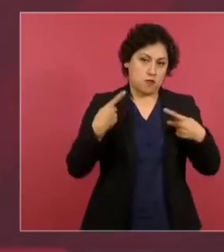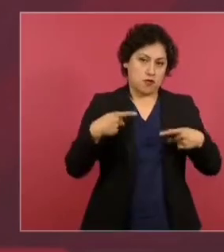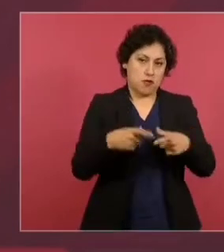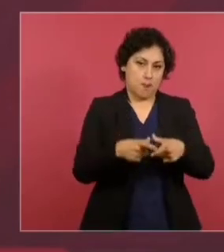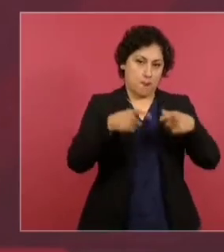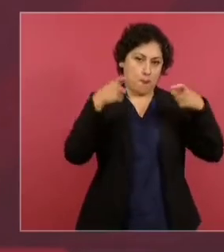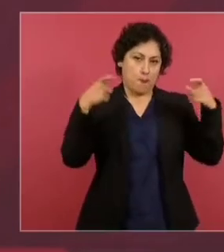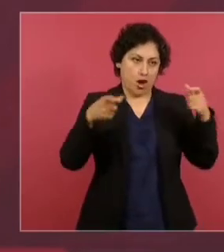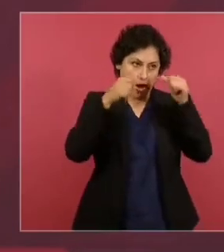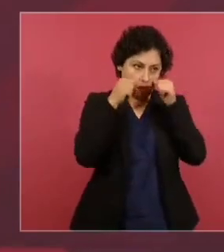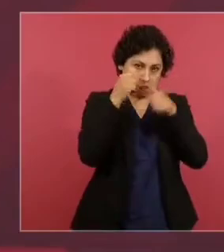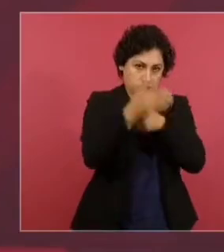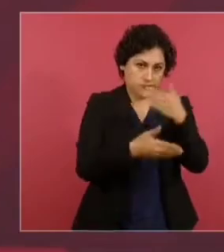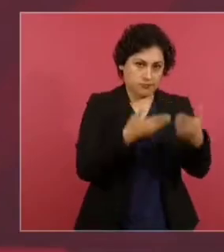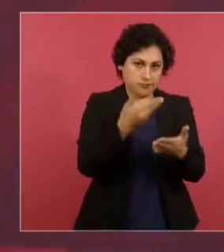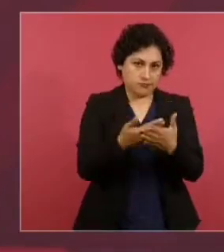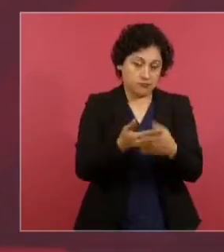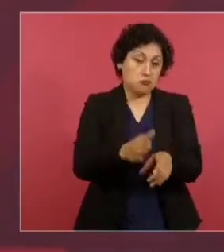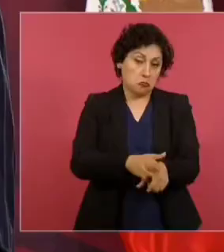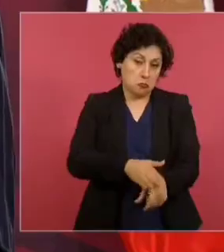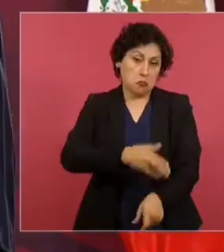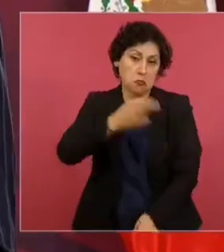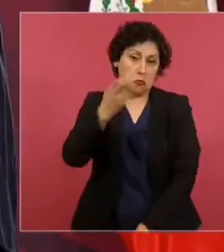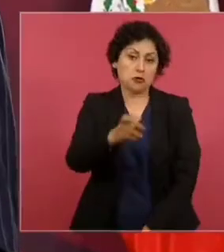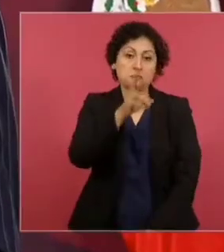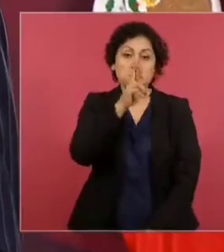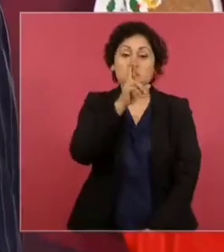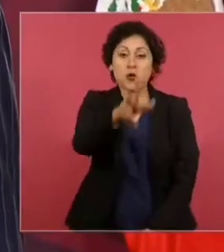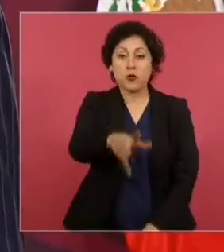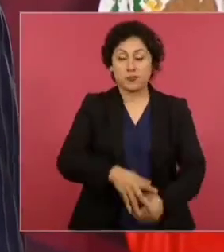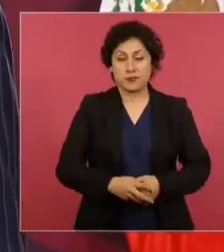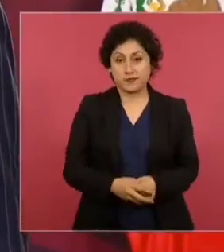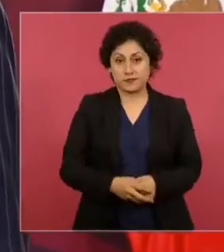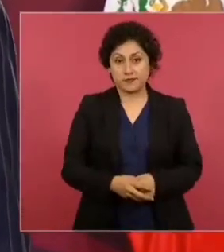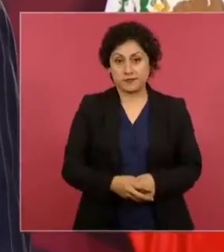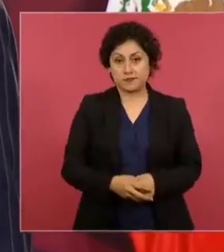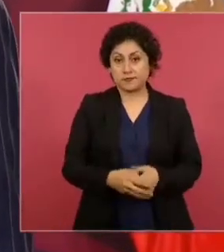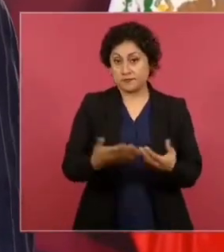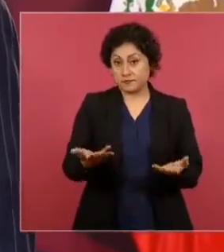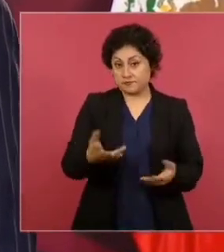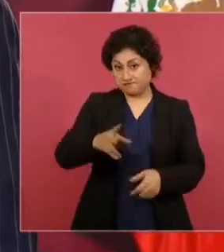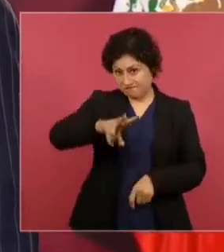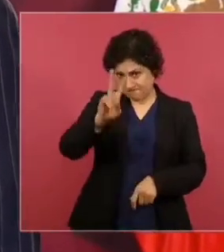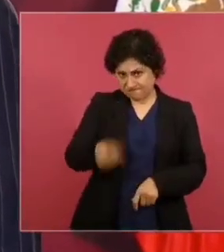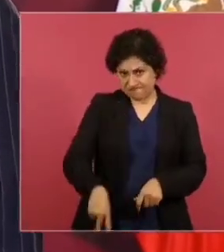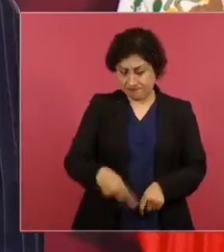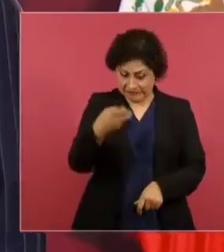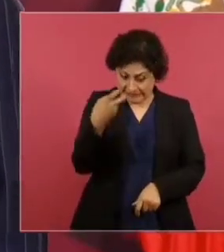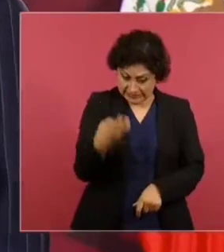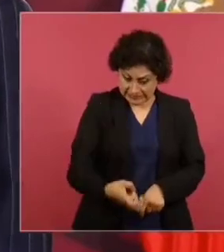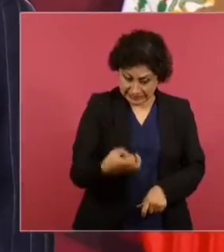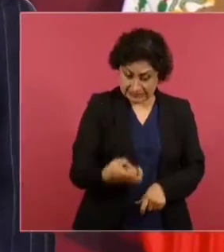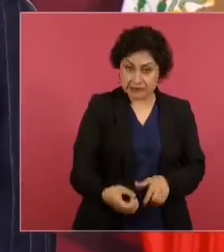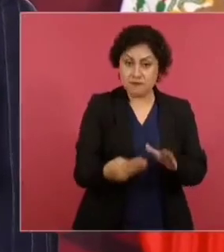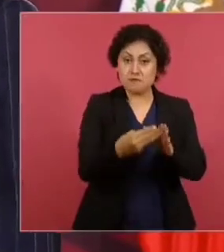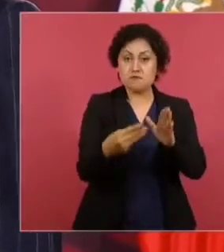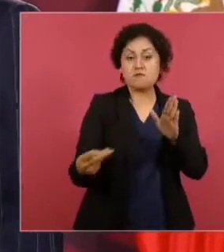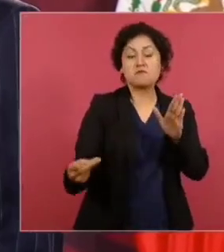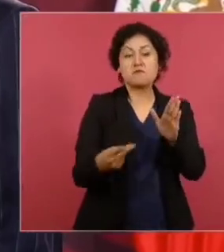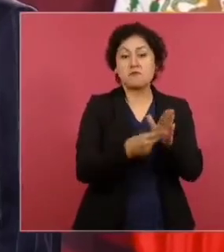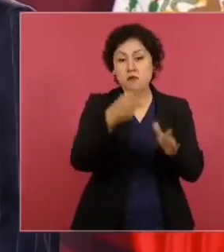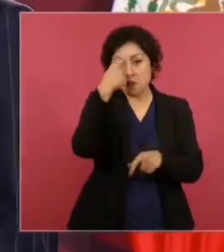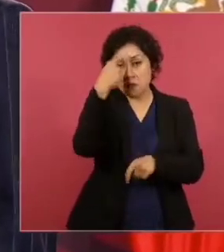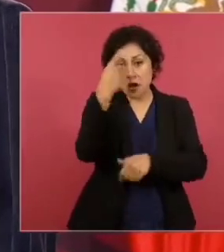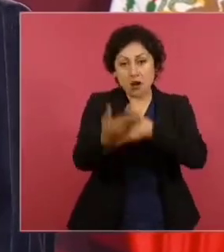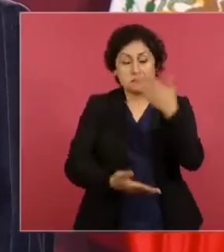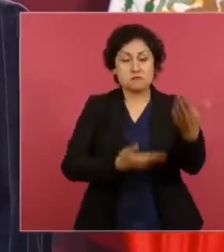Y va a ser un ejemplo mundial, porque no